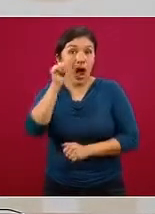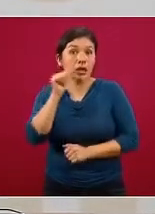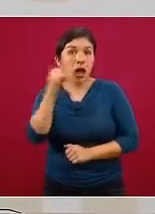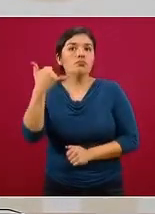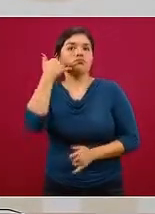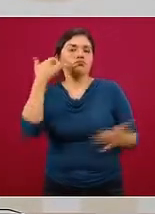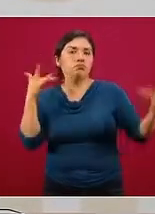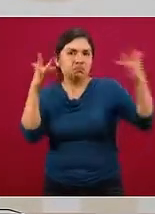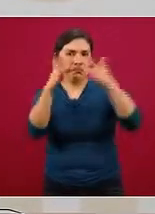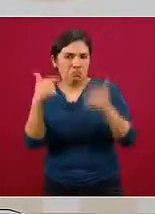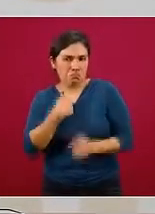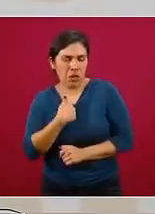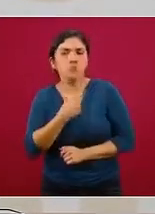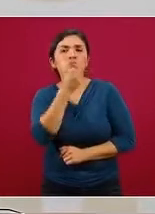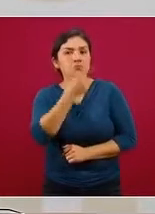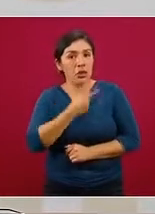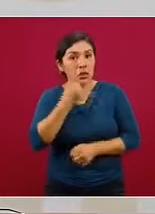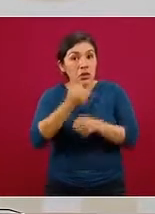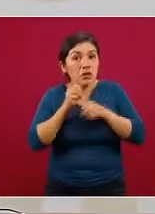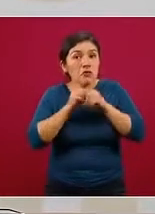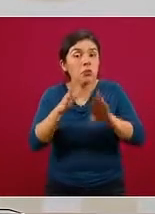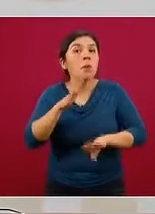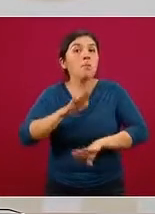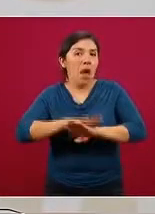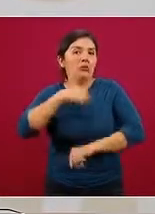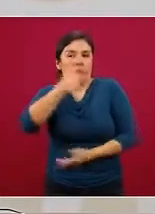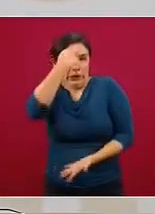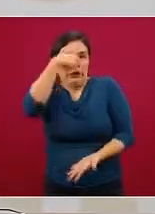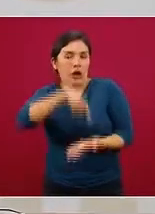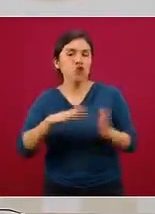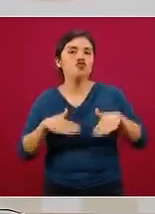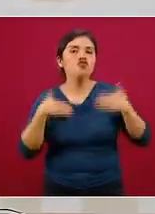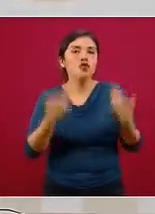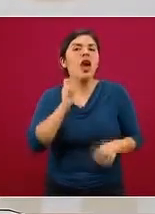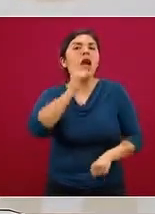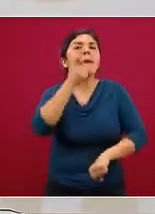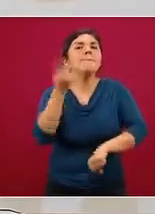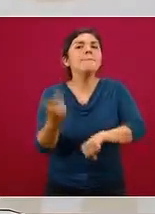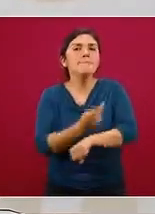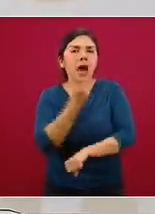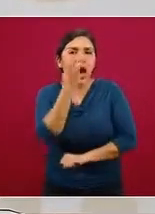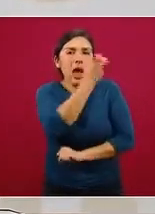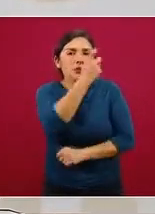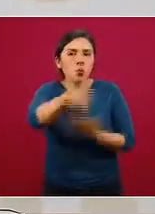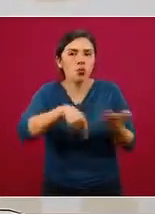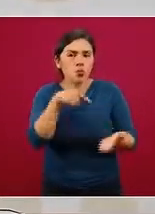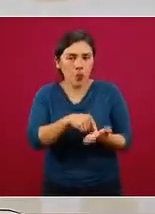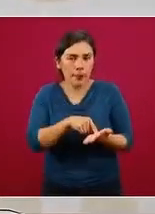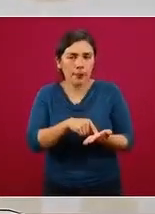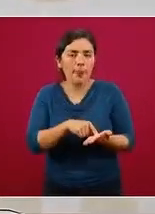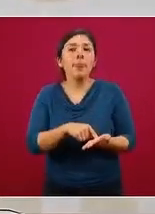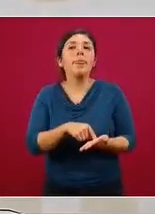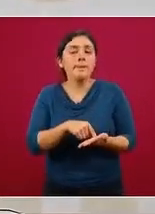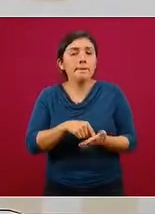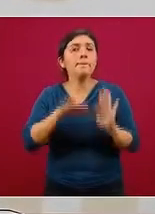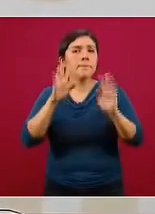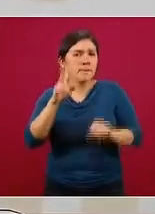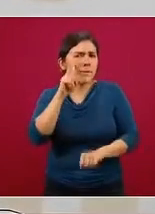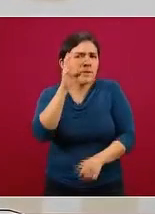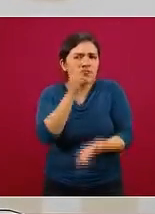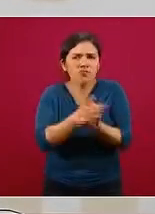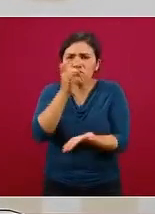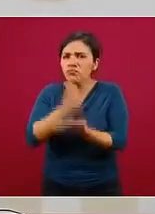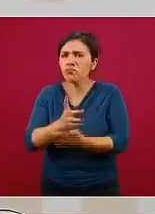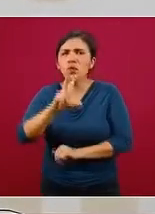contactó y me dio información, desde luego muy creíble, sobre lo que está ocurriendo. Me identifican que